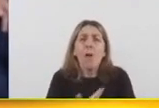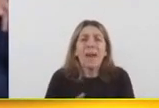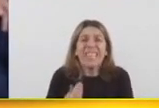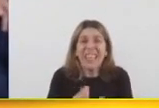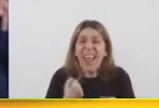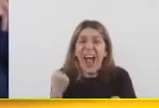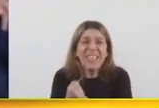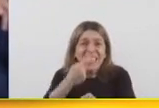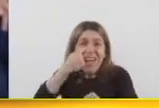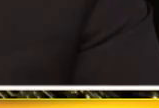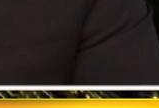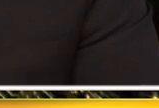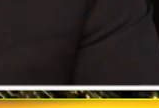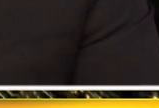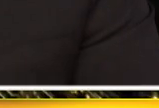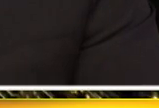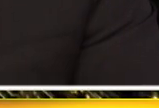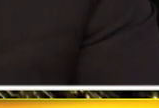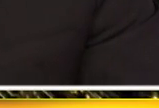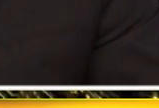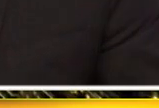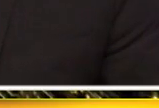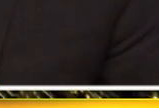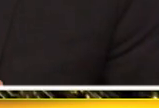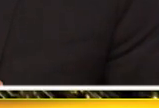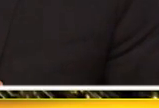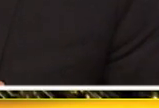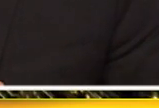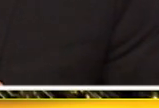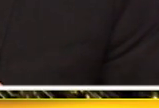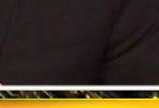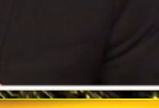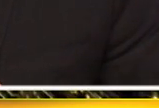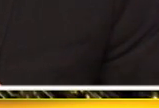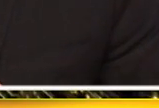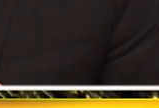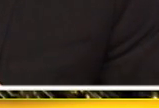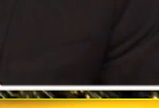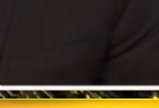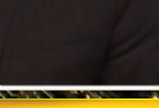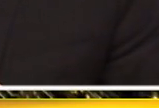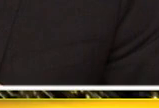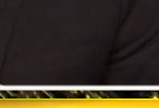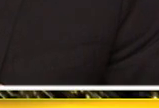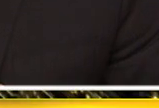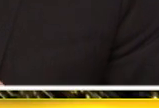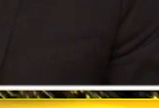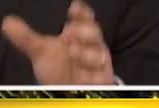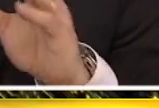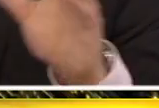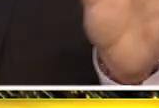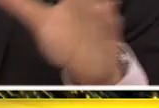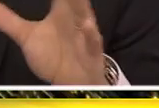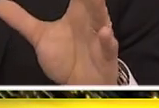los adultos mayores en la vacunación en un principio, en el plan de vacunación. Bueno, un poco apuntando a